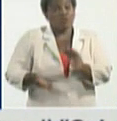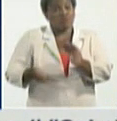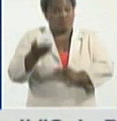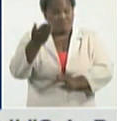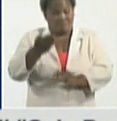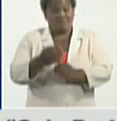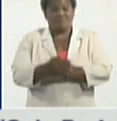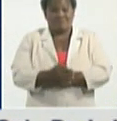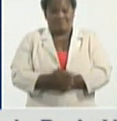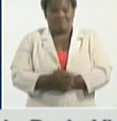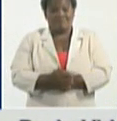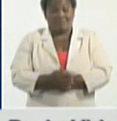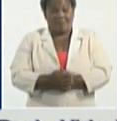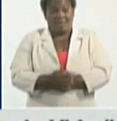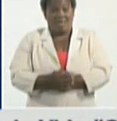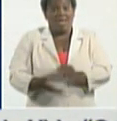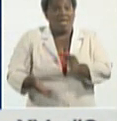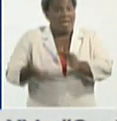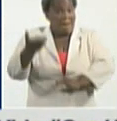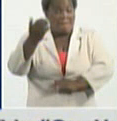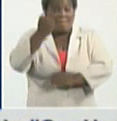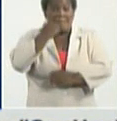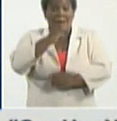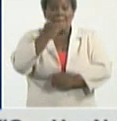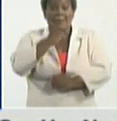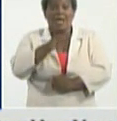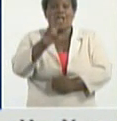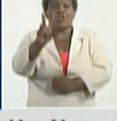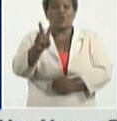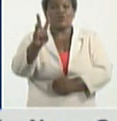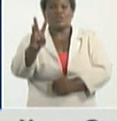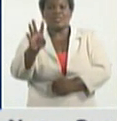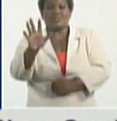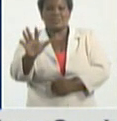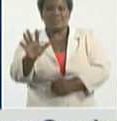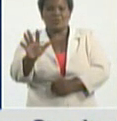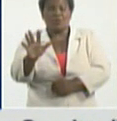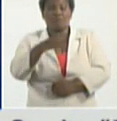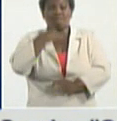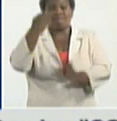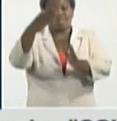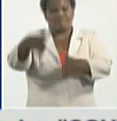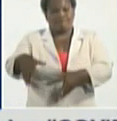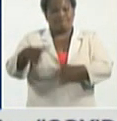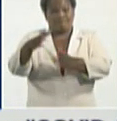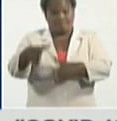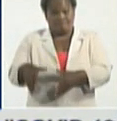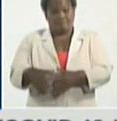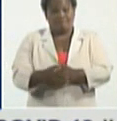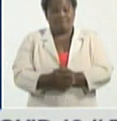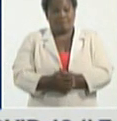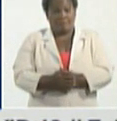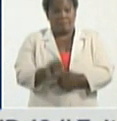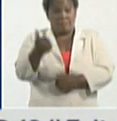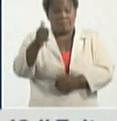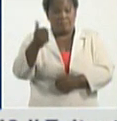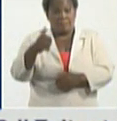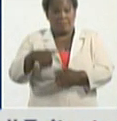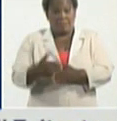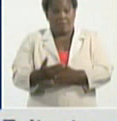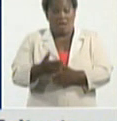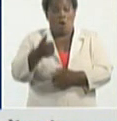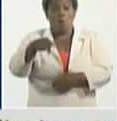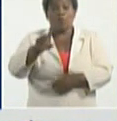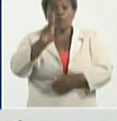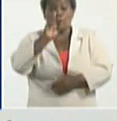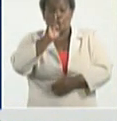mucho más elevado el de 235 fallecidos en estos primeros 10 días del mes de julio